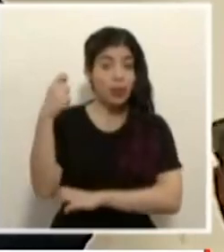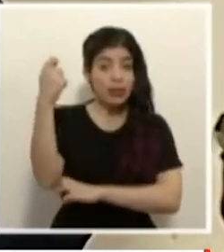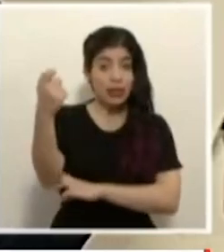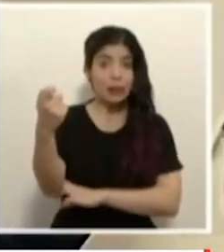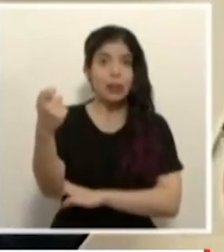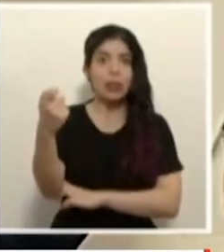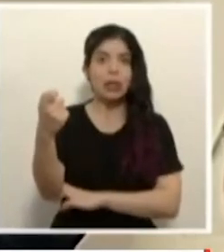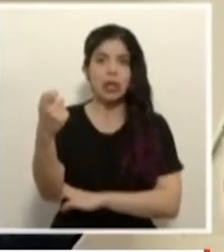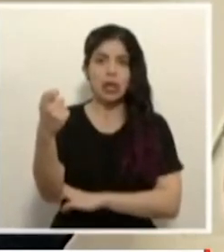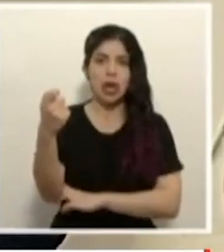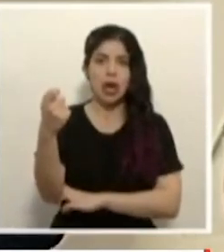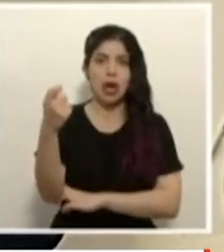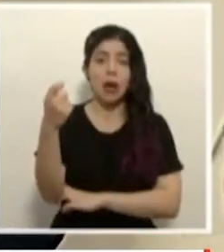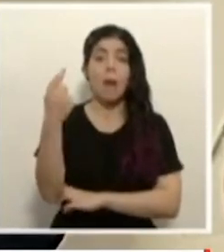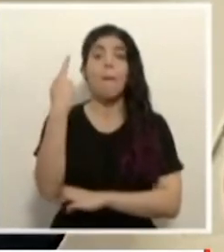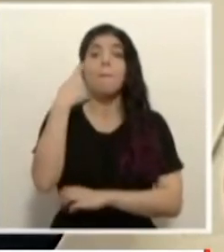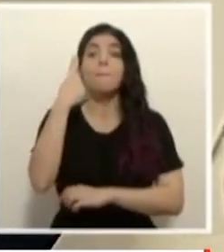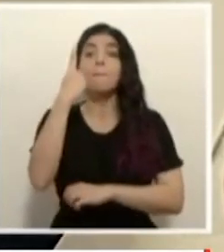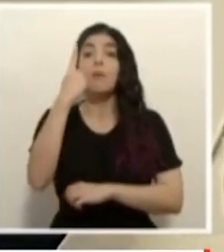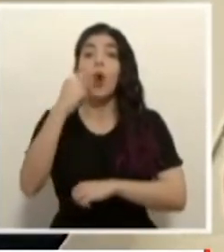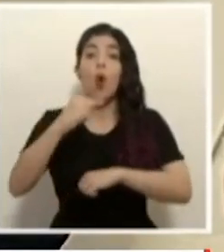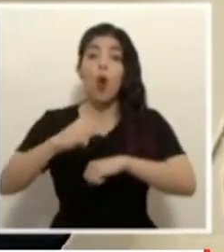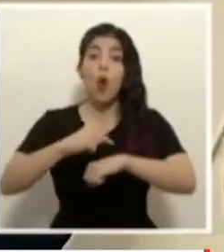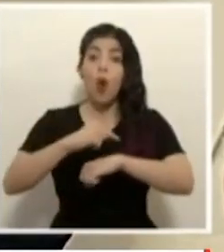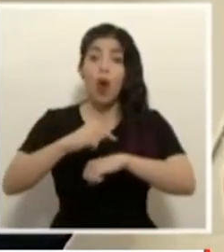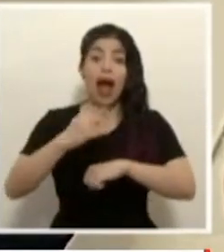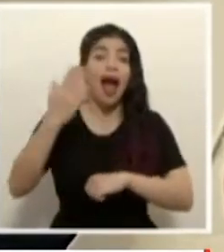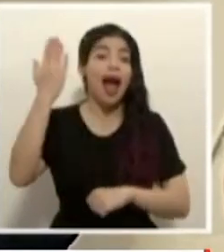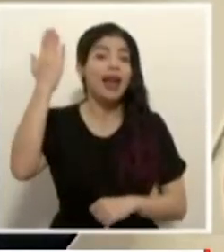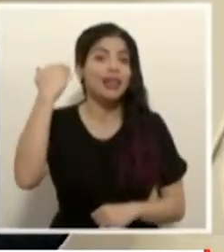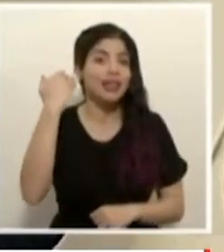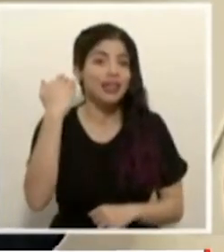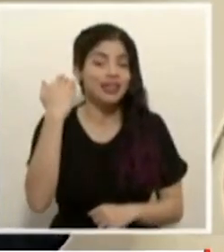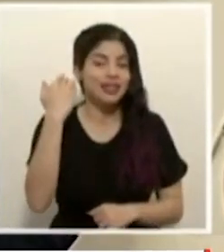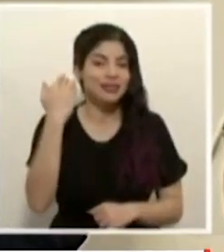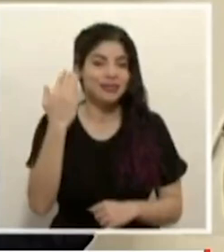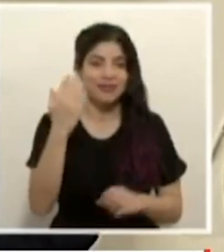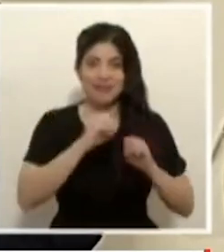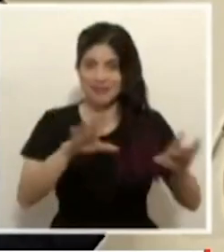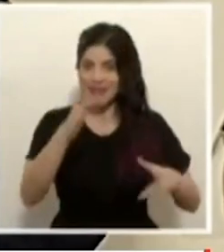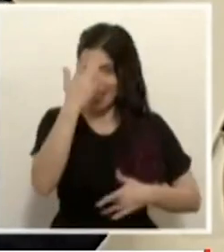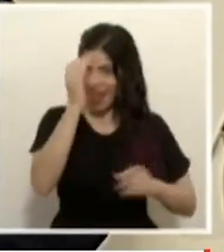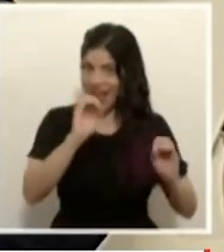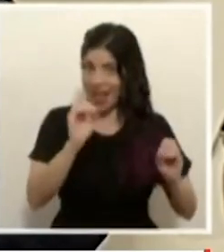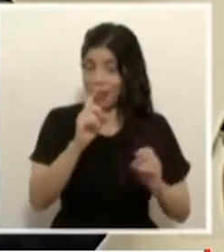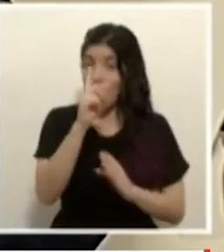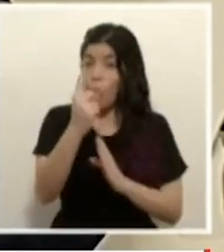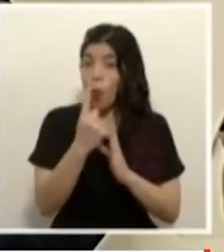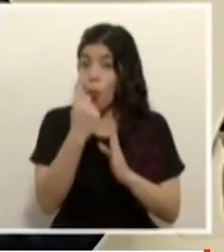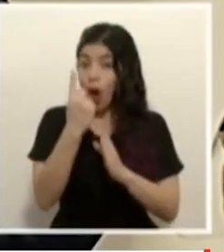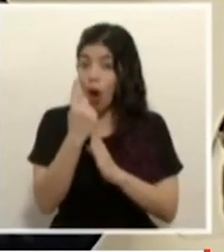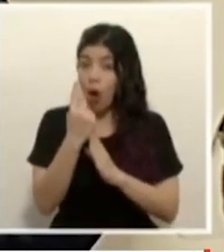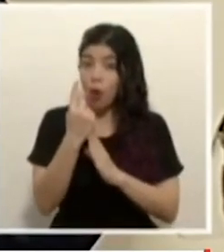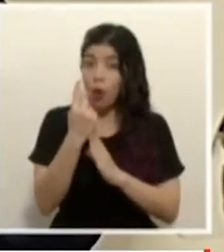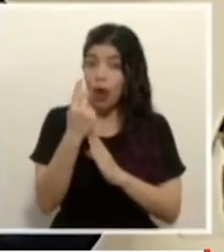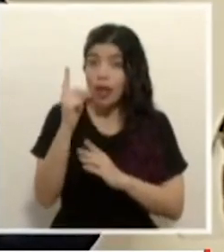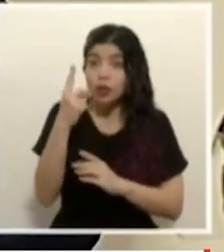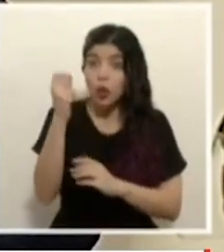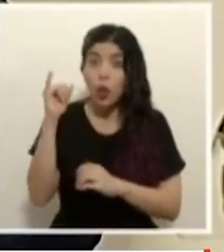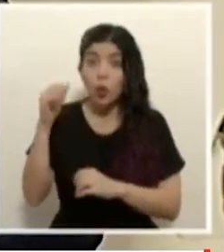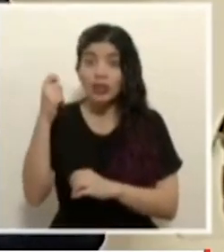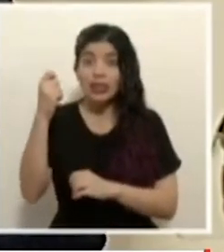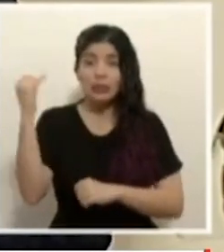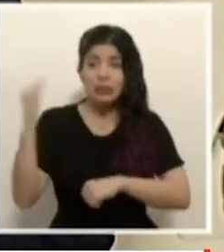por hora antes de la pandemia recibía a veces 12